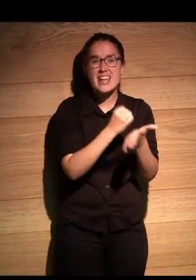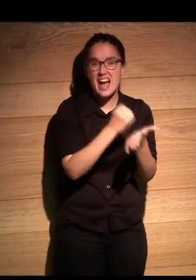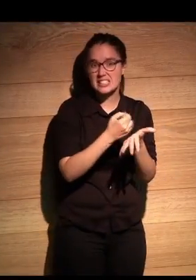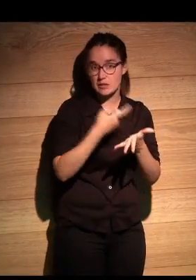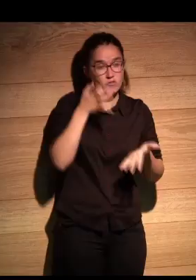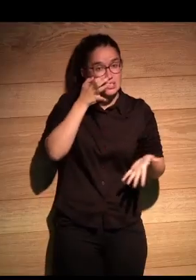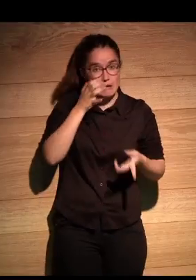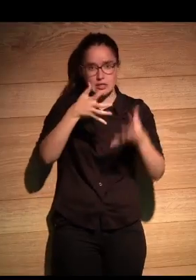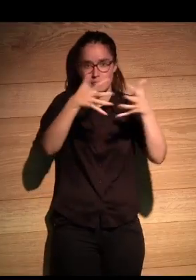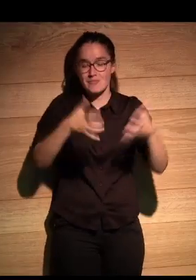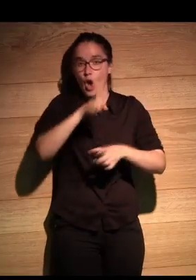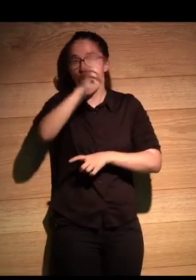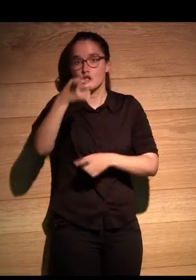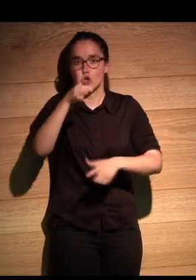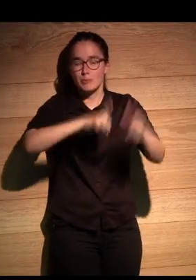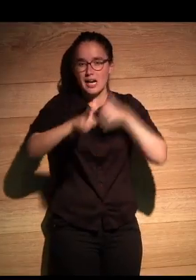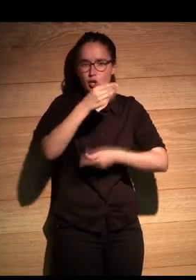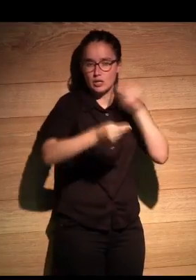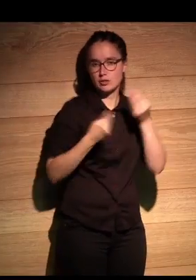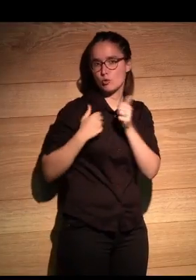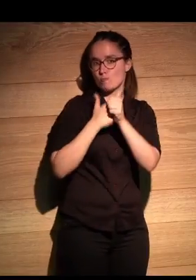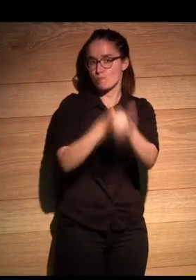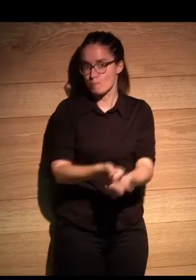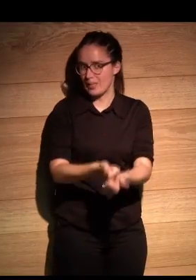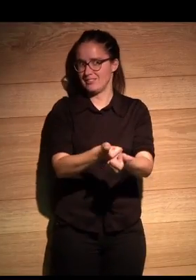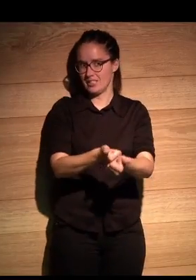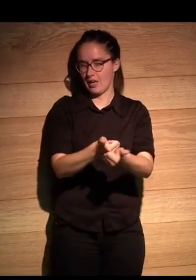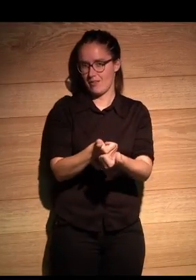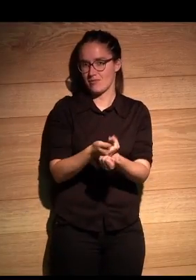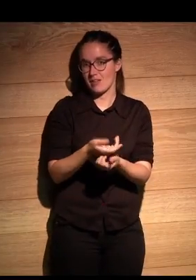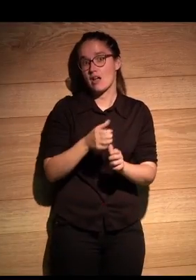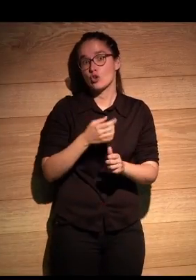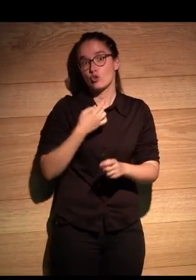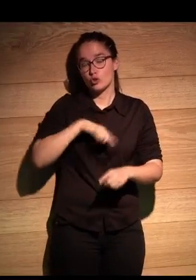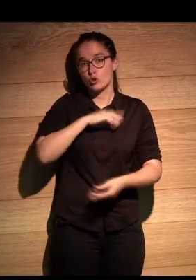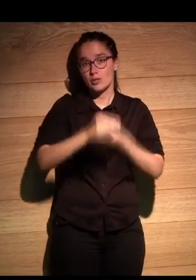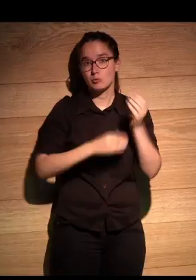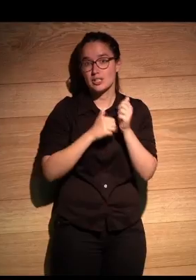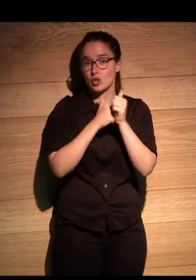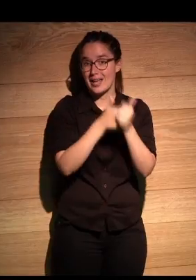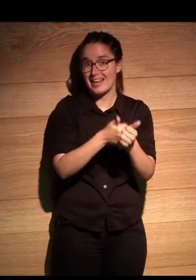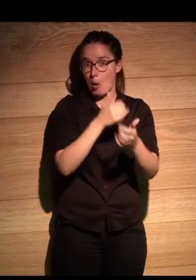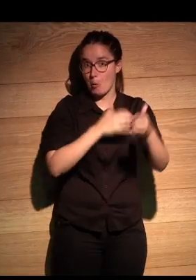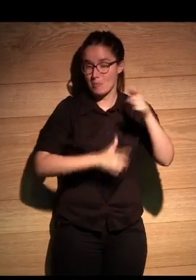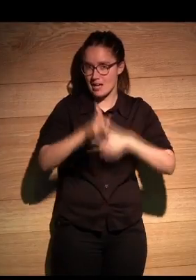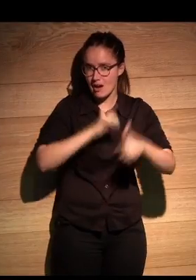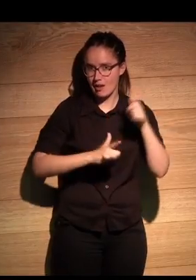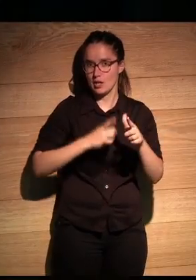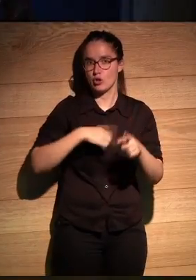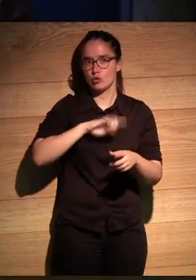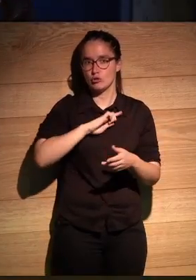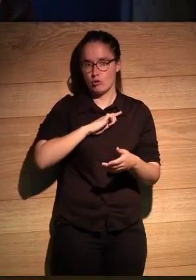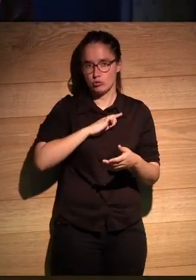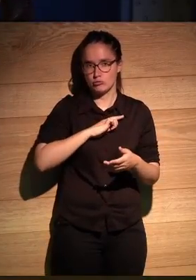textuales de otros viajeros que le precedieron antes y de alguna manera nosotros al hacer este viaje nos convertíamos